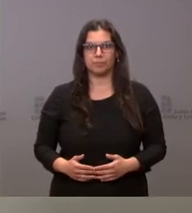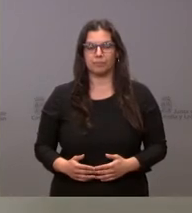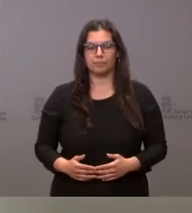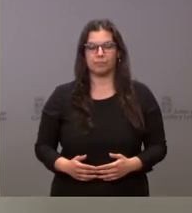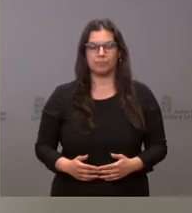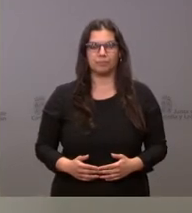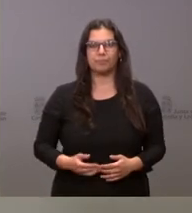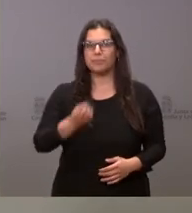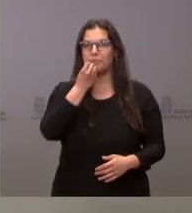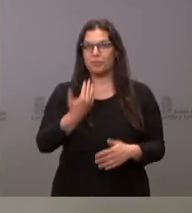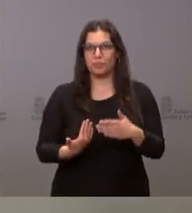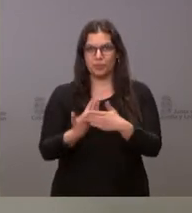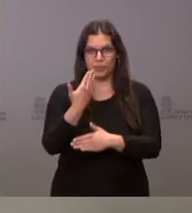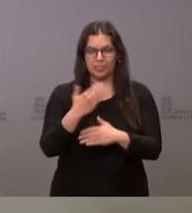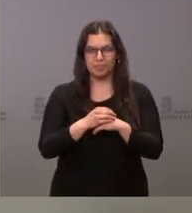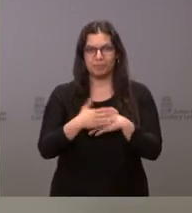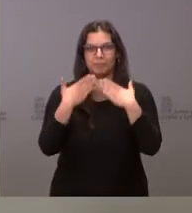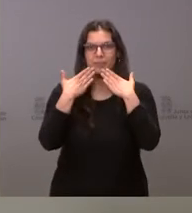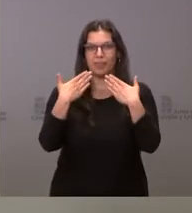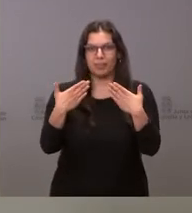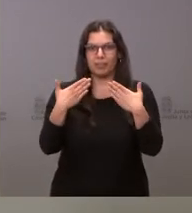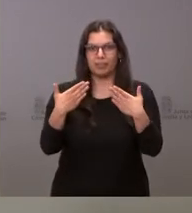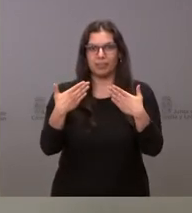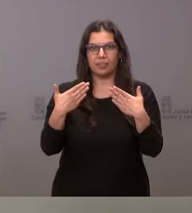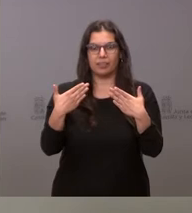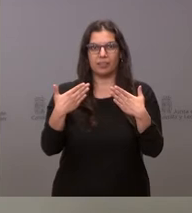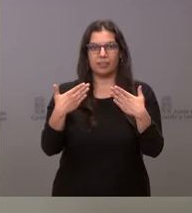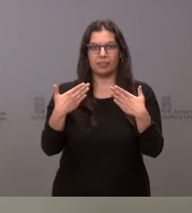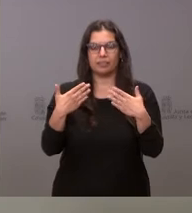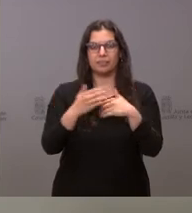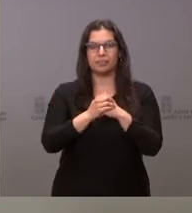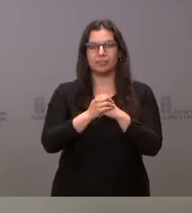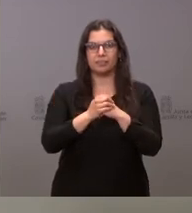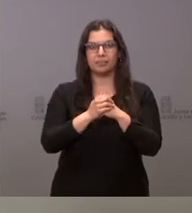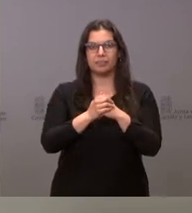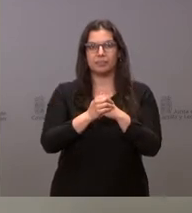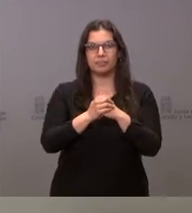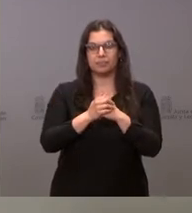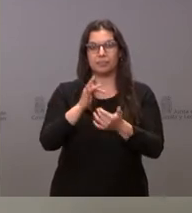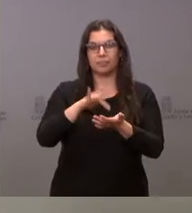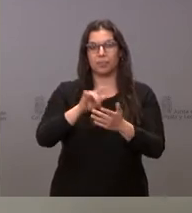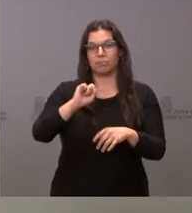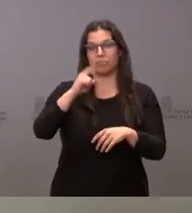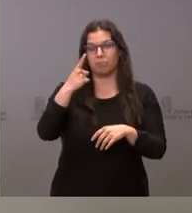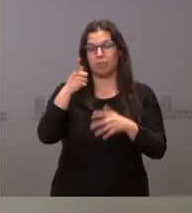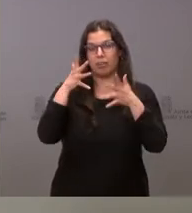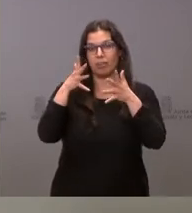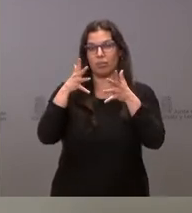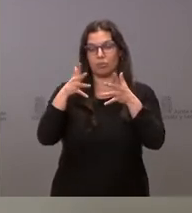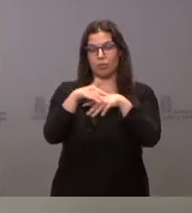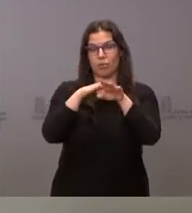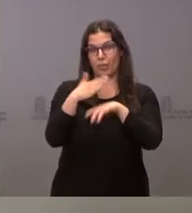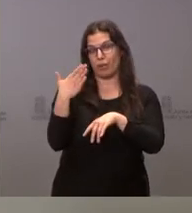Muy buenos días, muchas gracias. Si el primer Consejo de Gobierno que